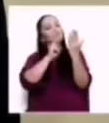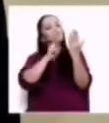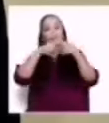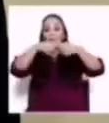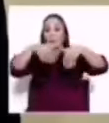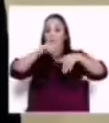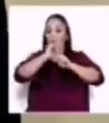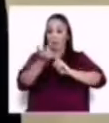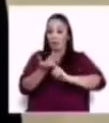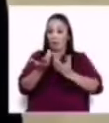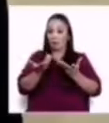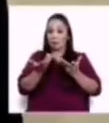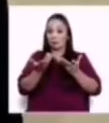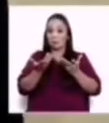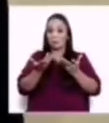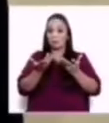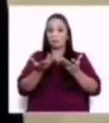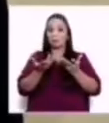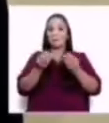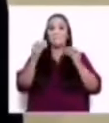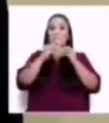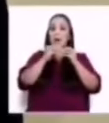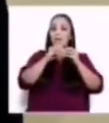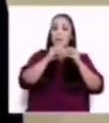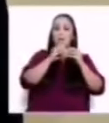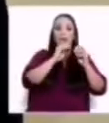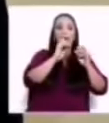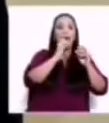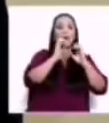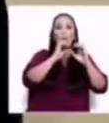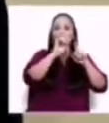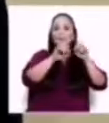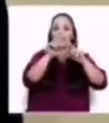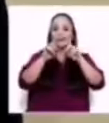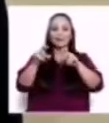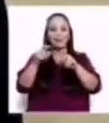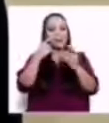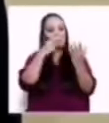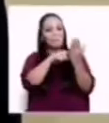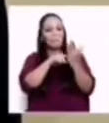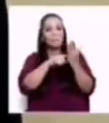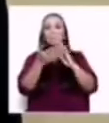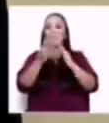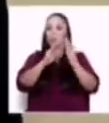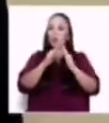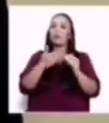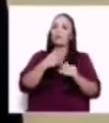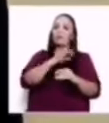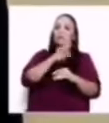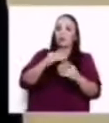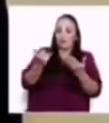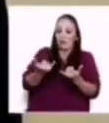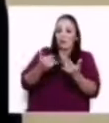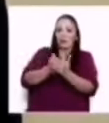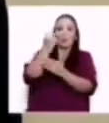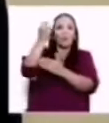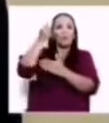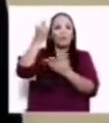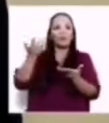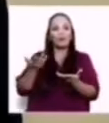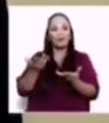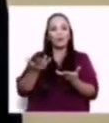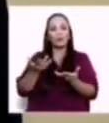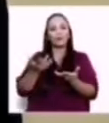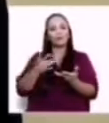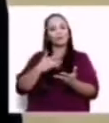representación estadística están diciendo claramente, el pueblo tiene esperanza. Entonces, a mí